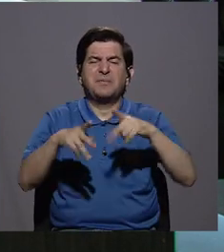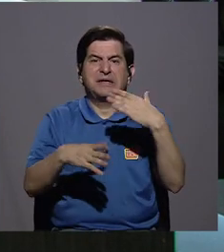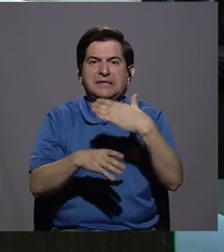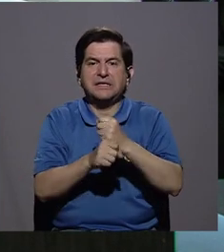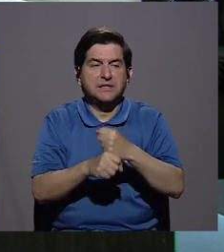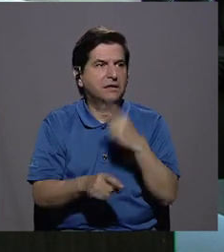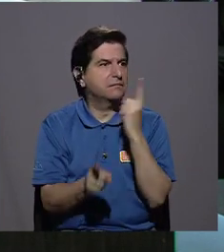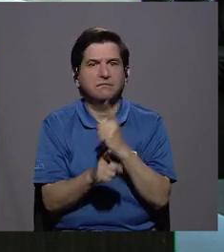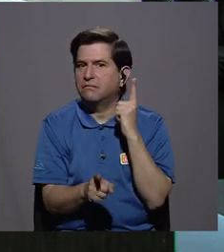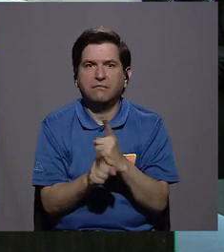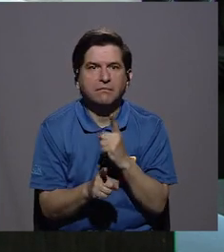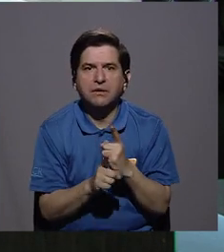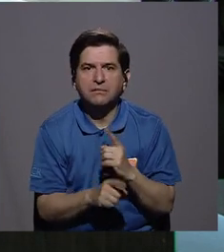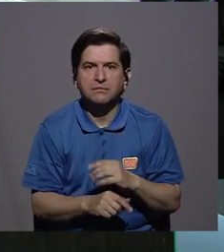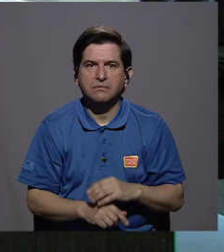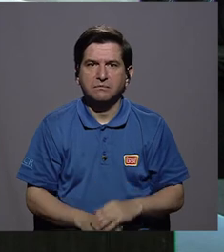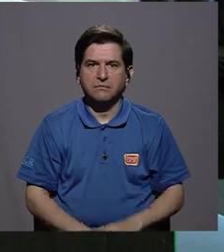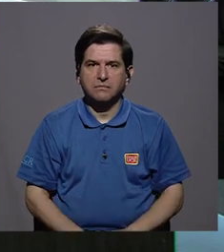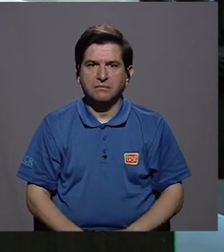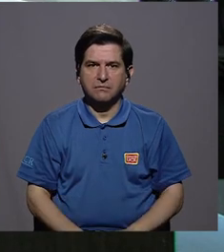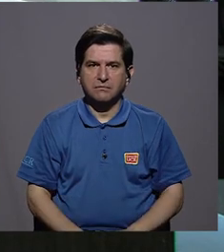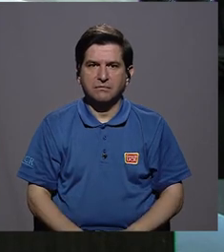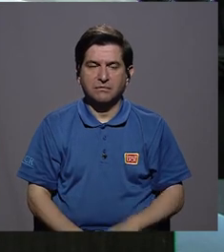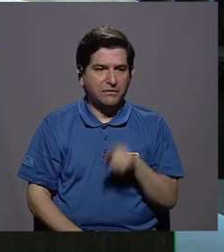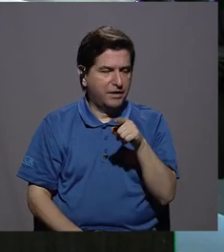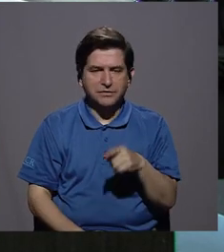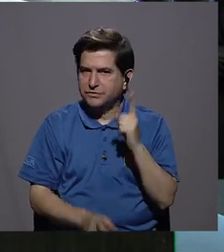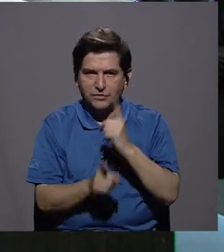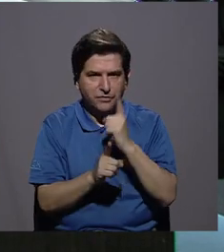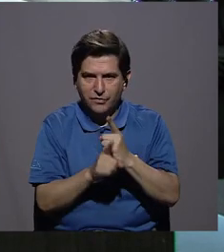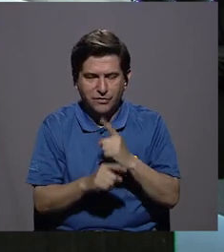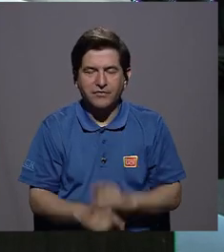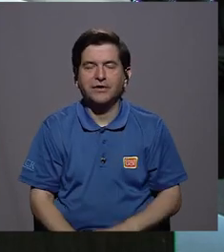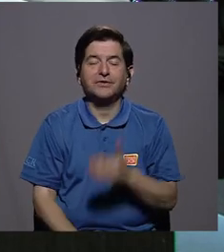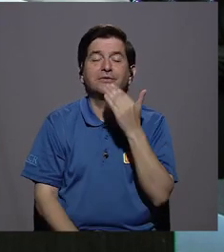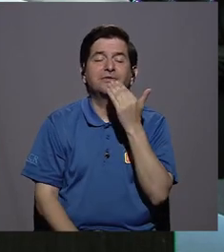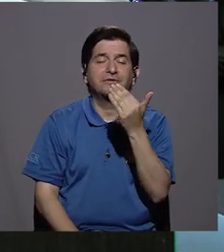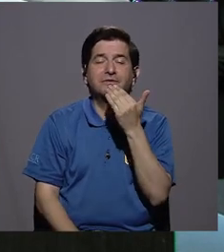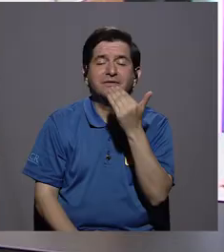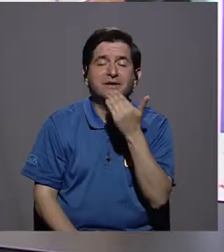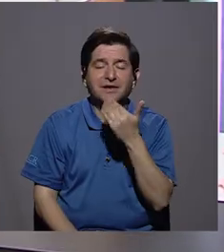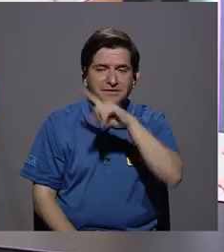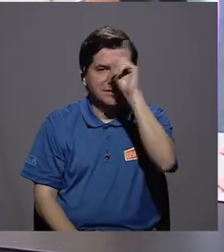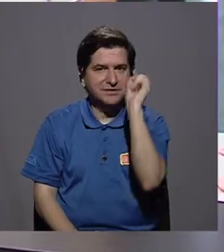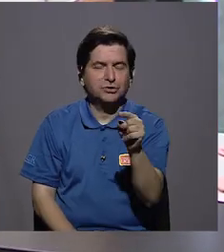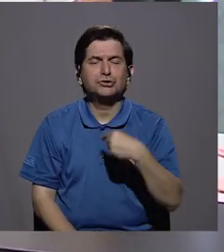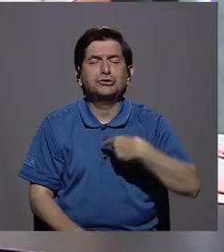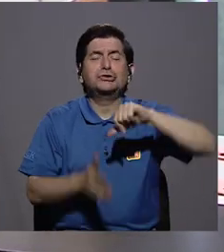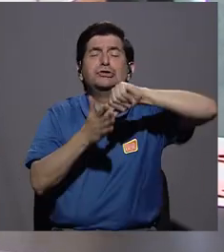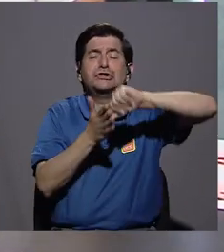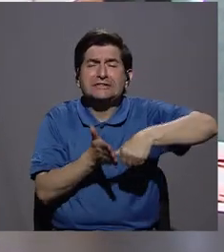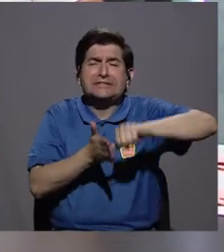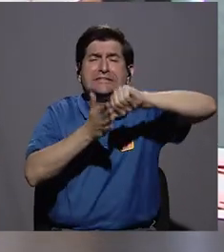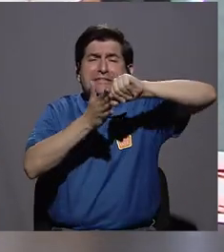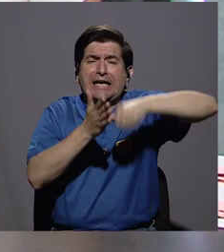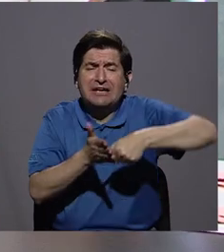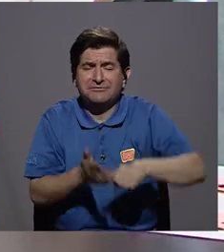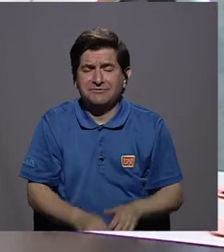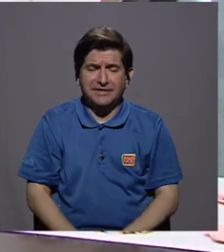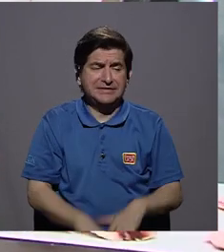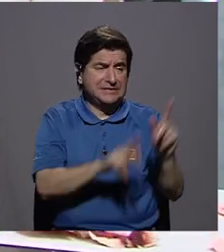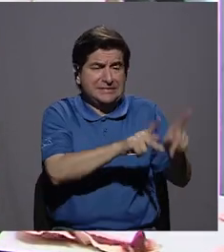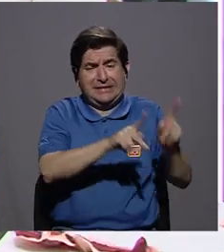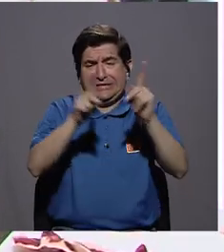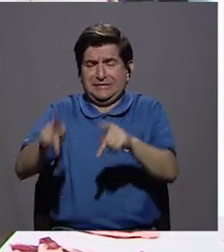gente a hacer que no se hace? O hacemos que no se debe de hacer más. Muchísimas gracias por esa pregunta, porque yo insisto constantemente con